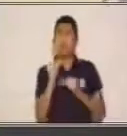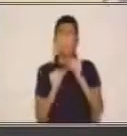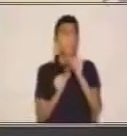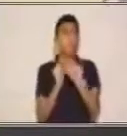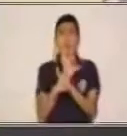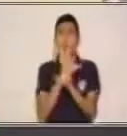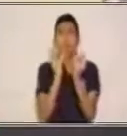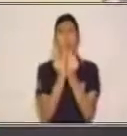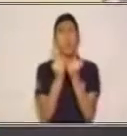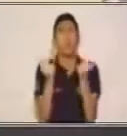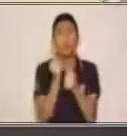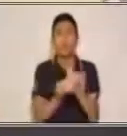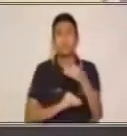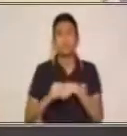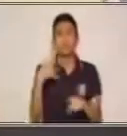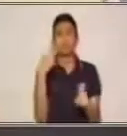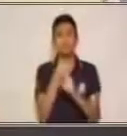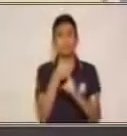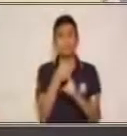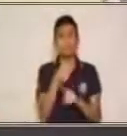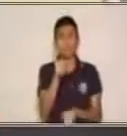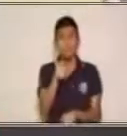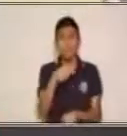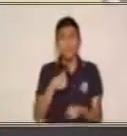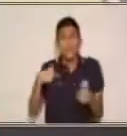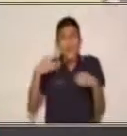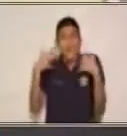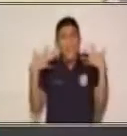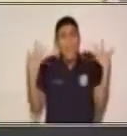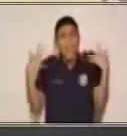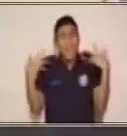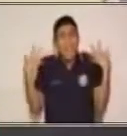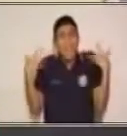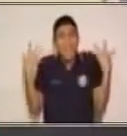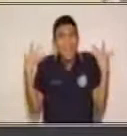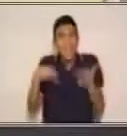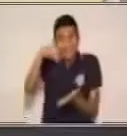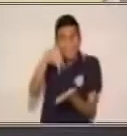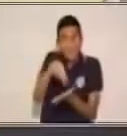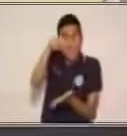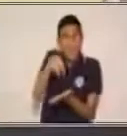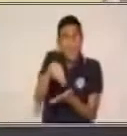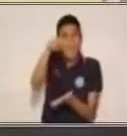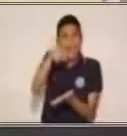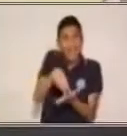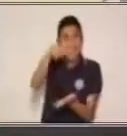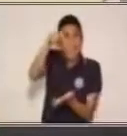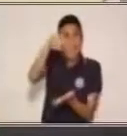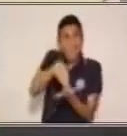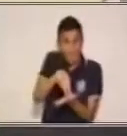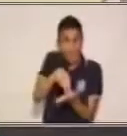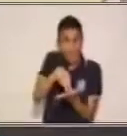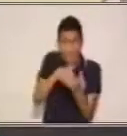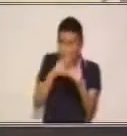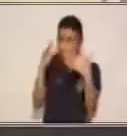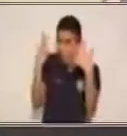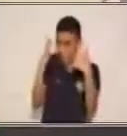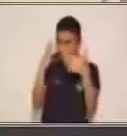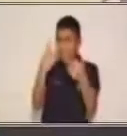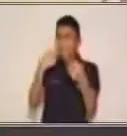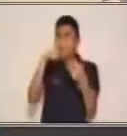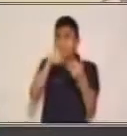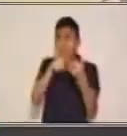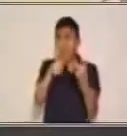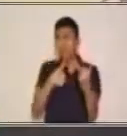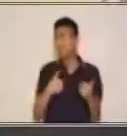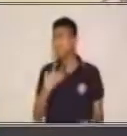poco se va. Si estoy contento, brinco, brinco y yo me ando. Muy bien. Si yo